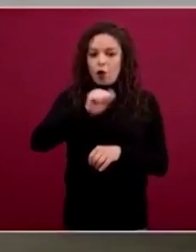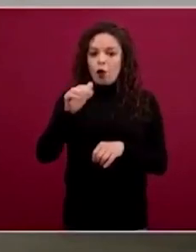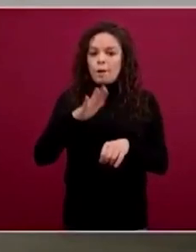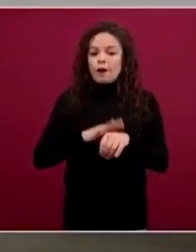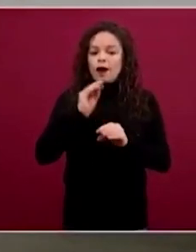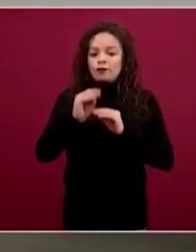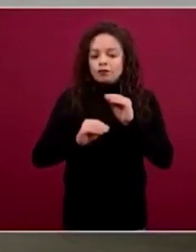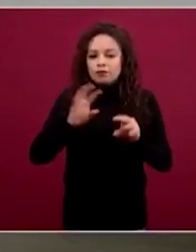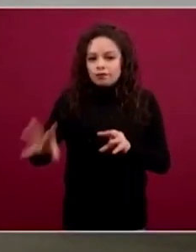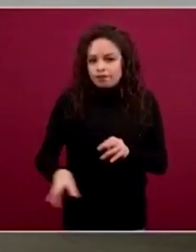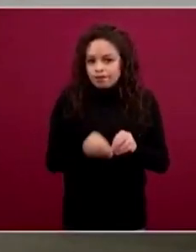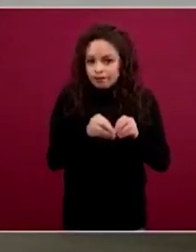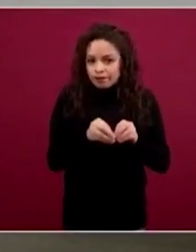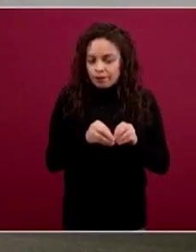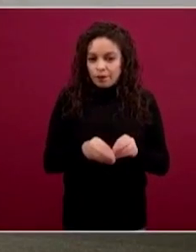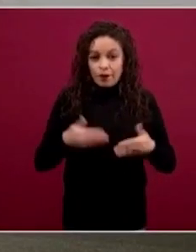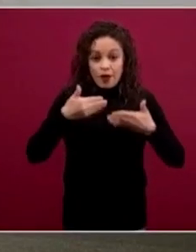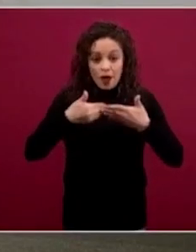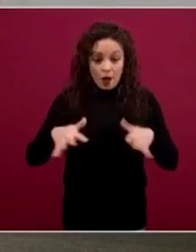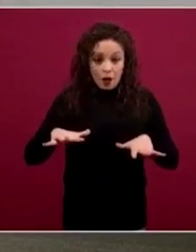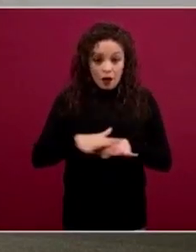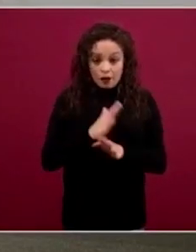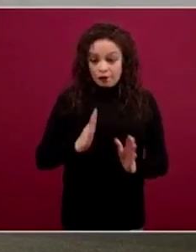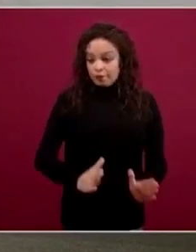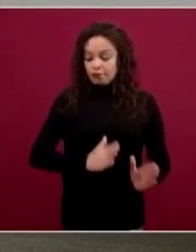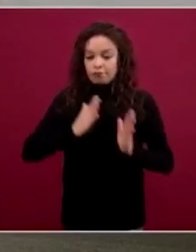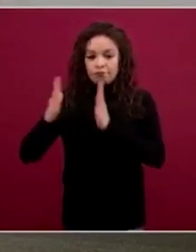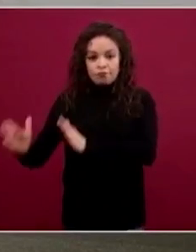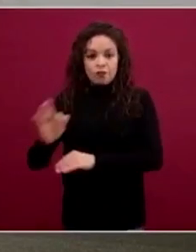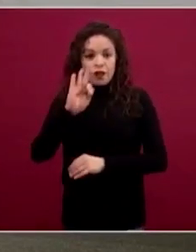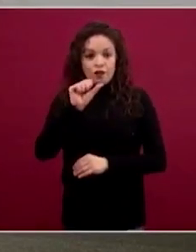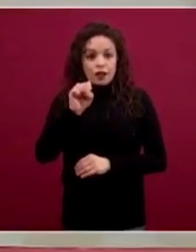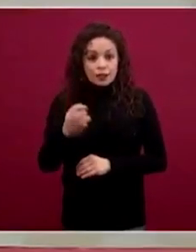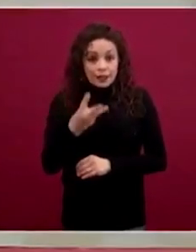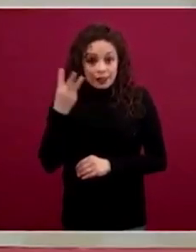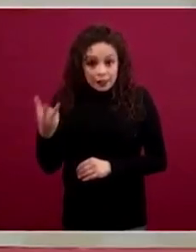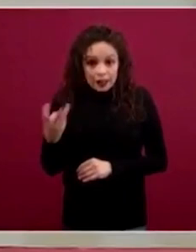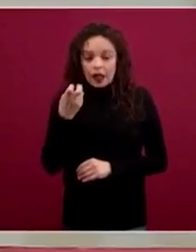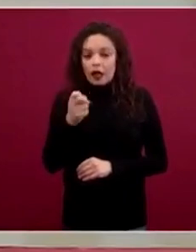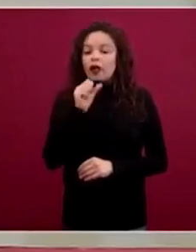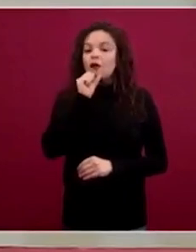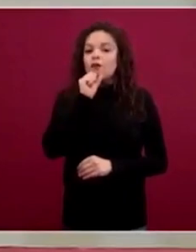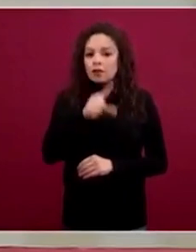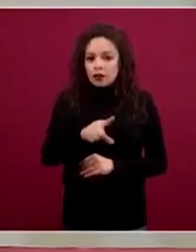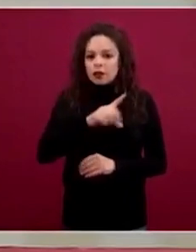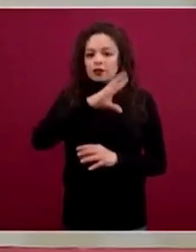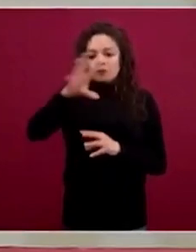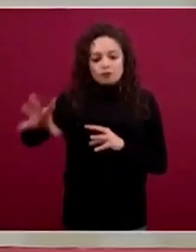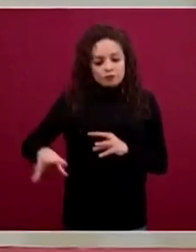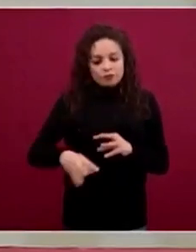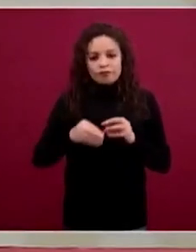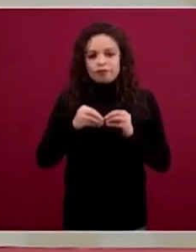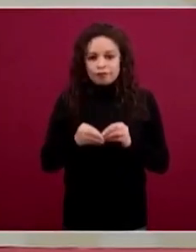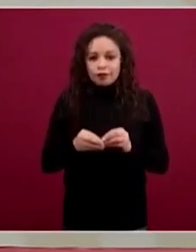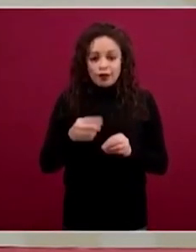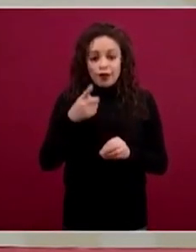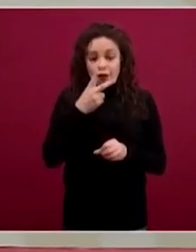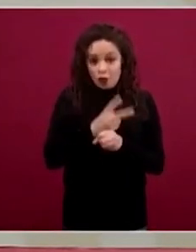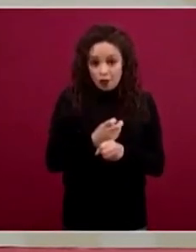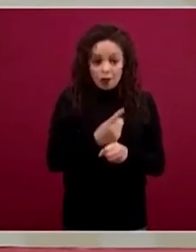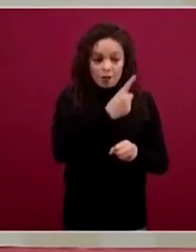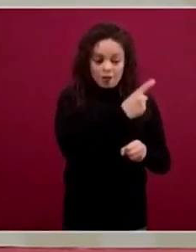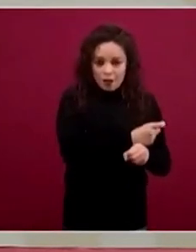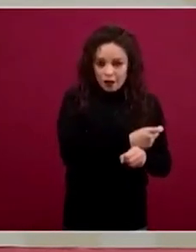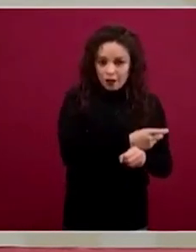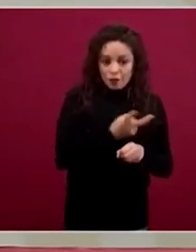Ahora que entramos a la fase 3, también hacemos un cambio de práctica que se suma a los dos anteriores. Los dos anteriores siguen,